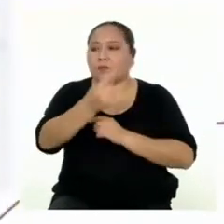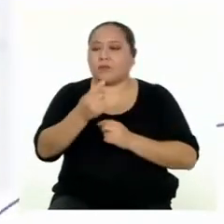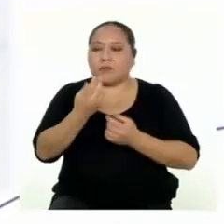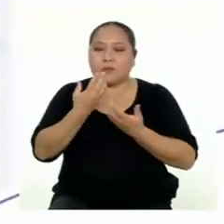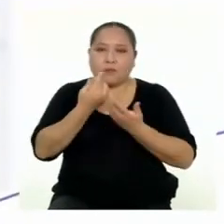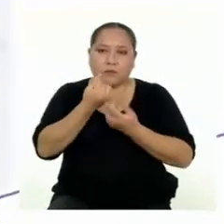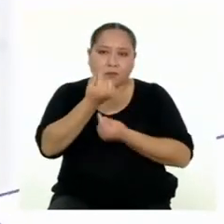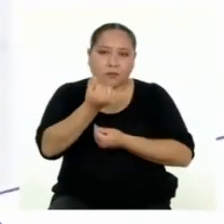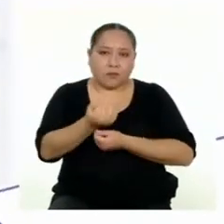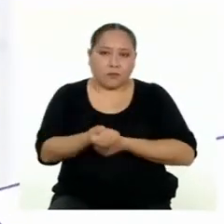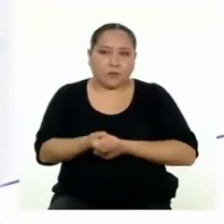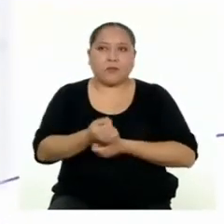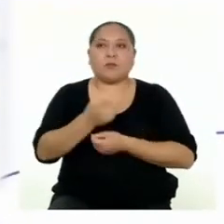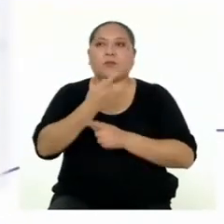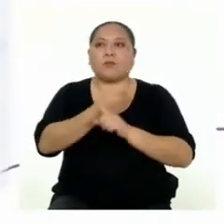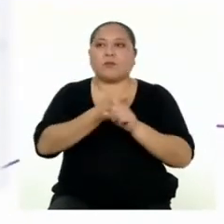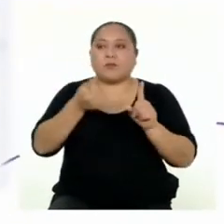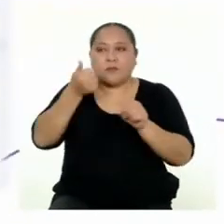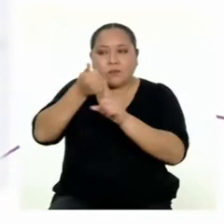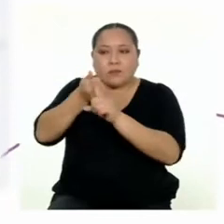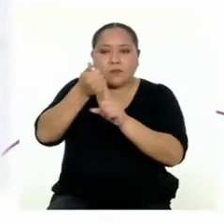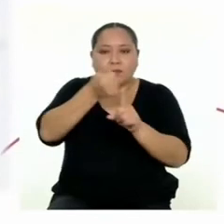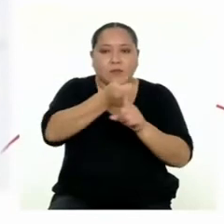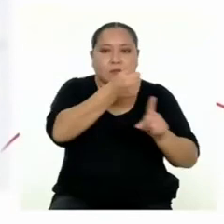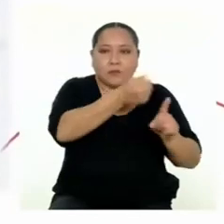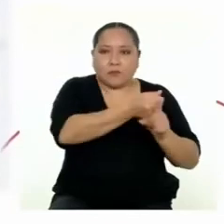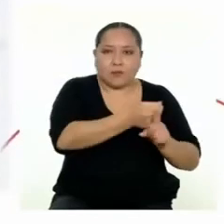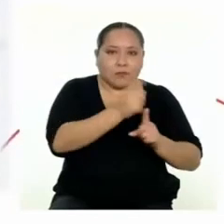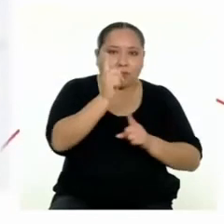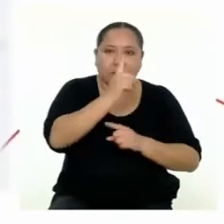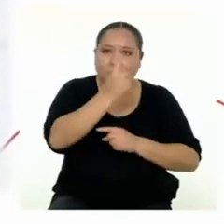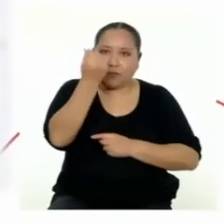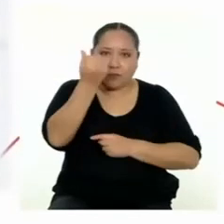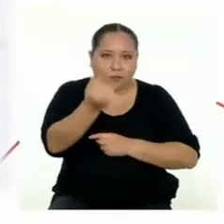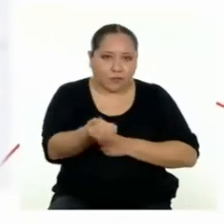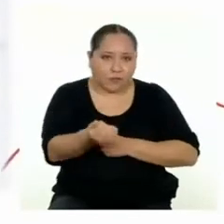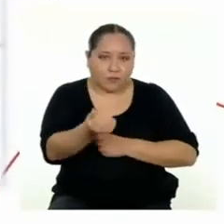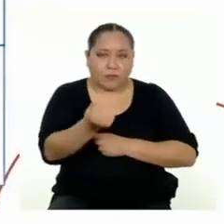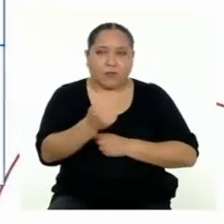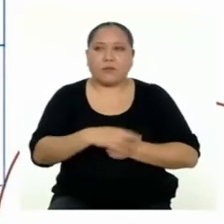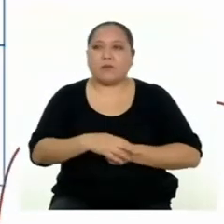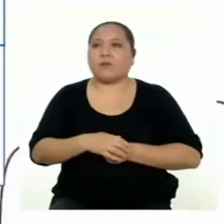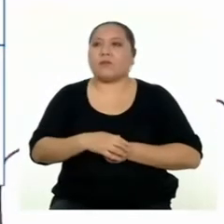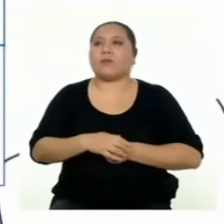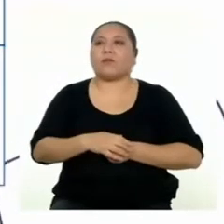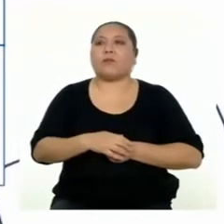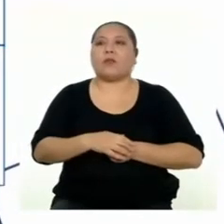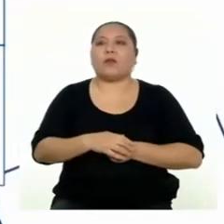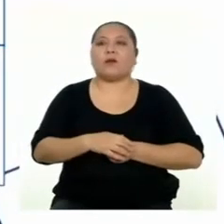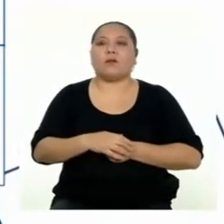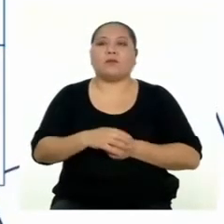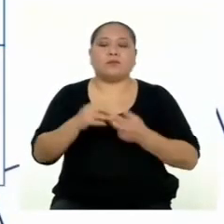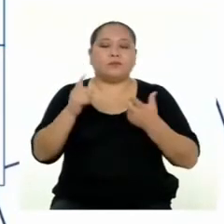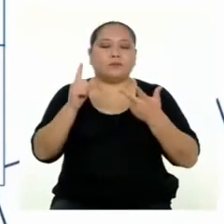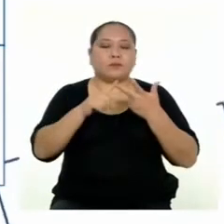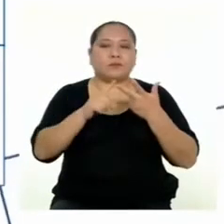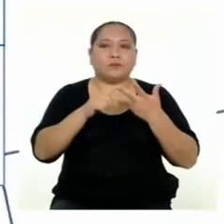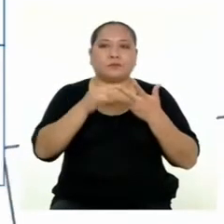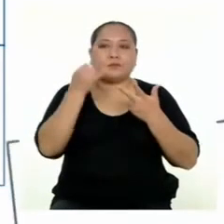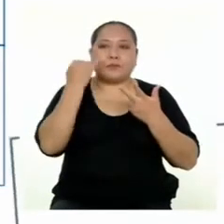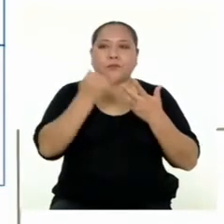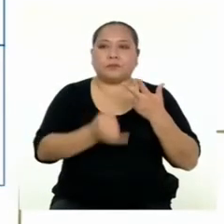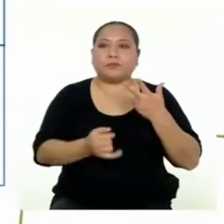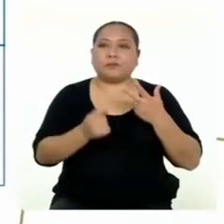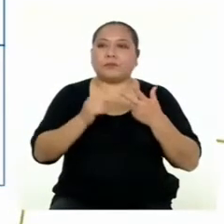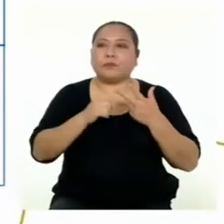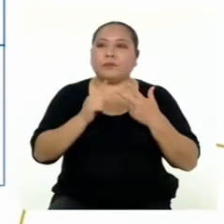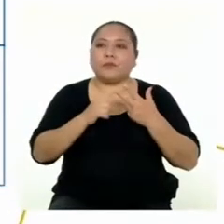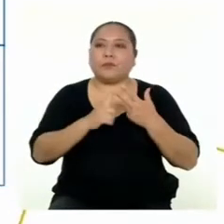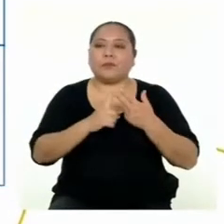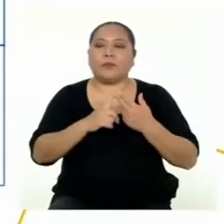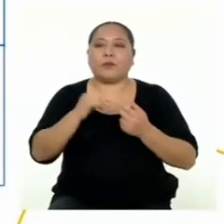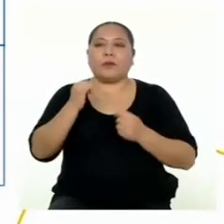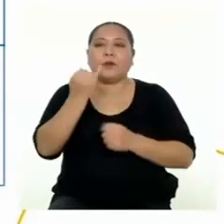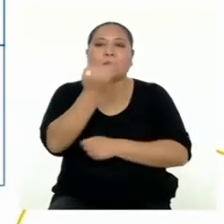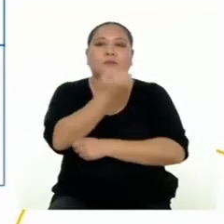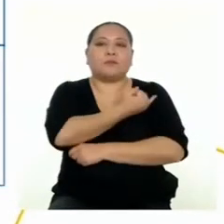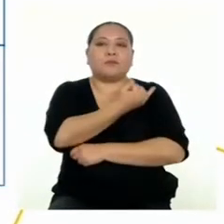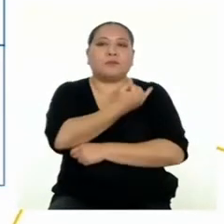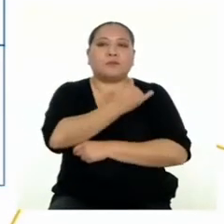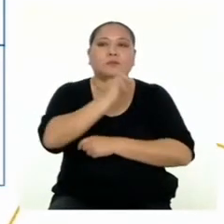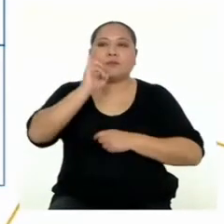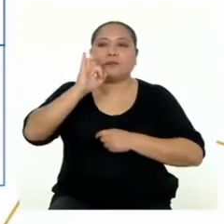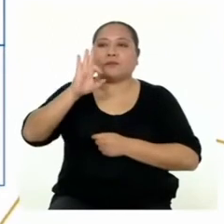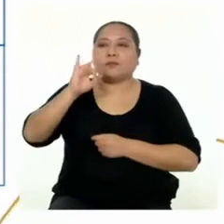valor, pero en sí mismos no son dinero. Por último, tenemos las instituciones